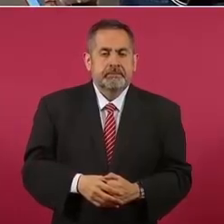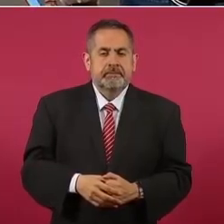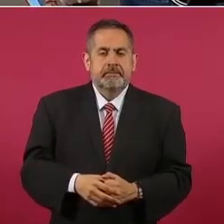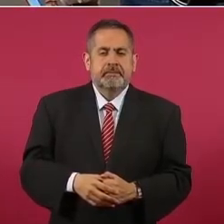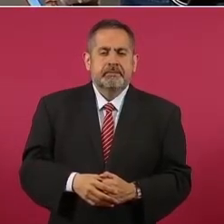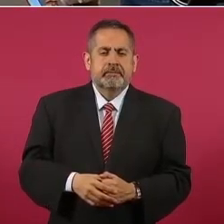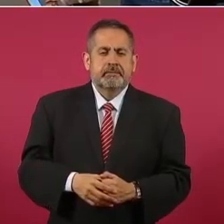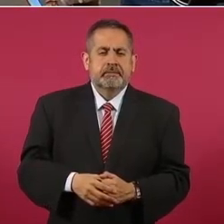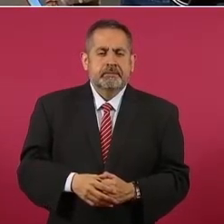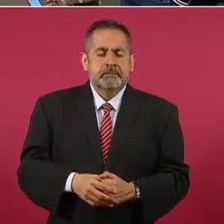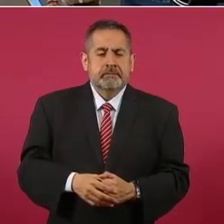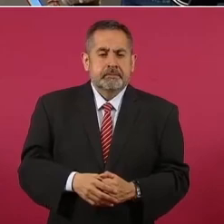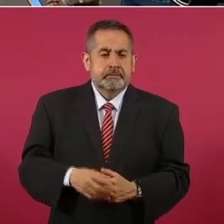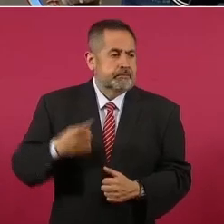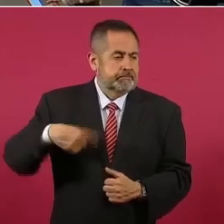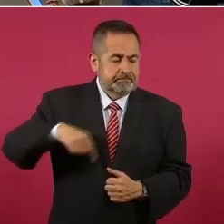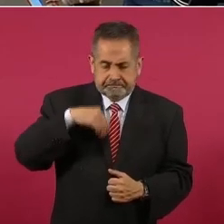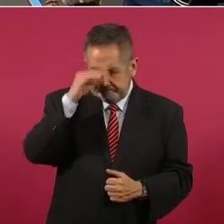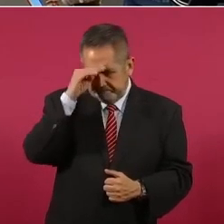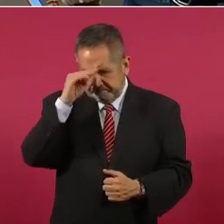da que pensar.